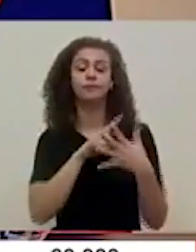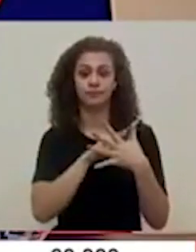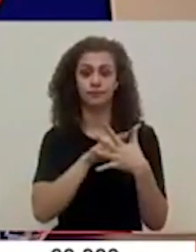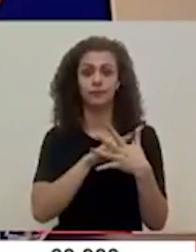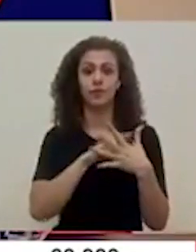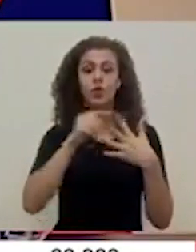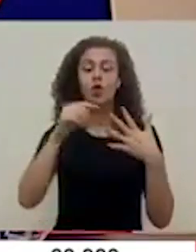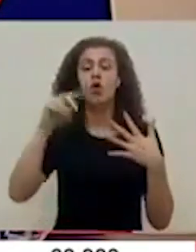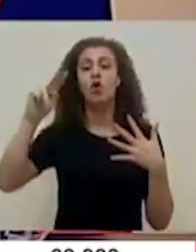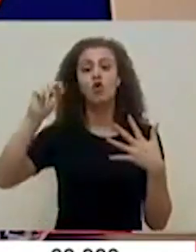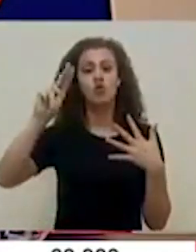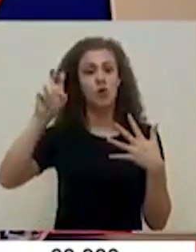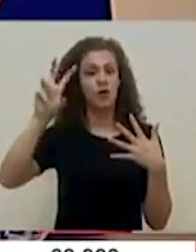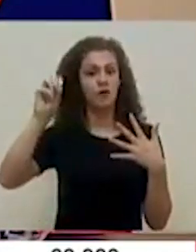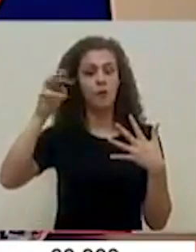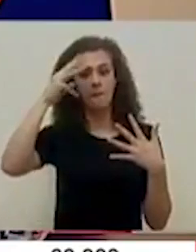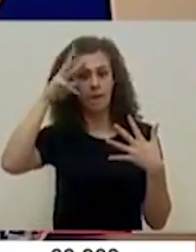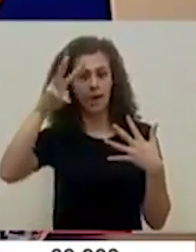Nuevo México,